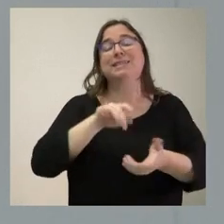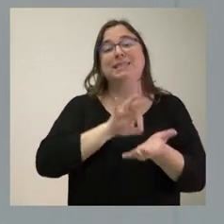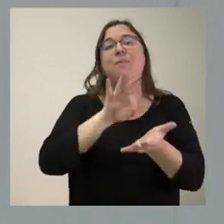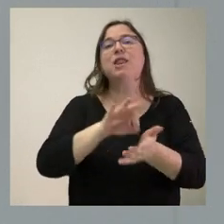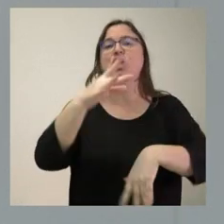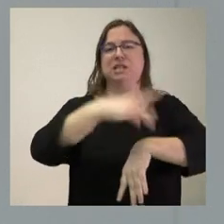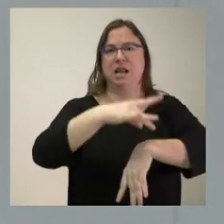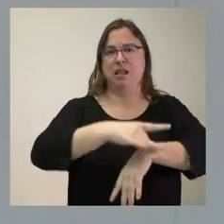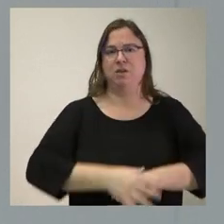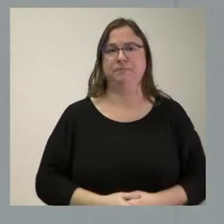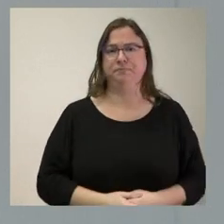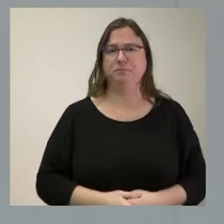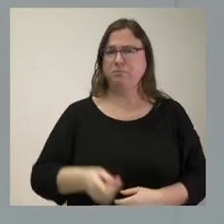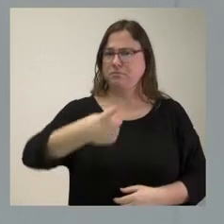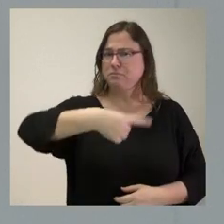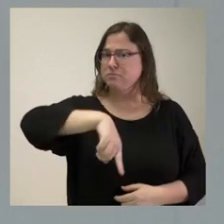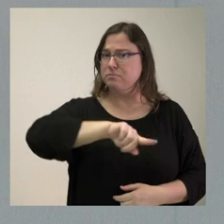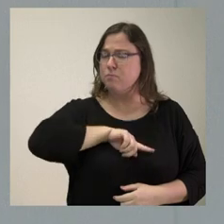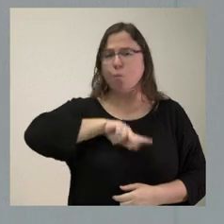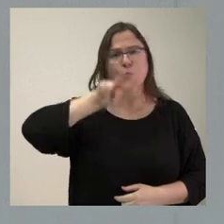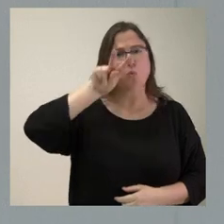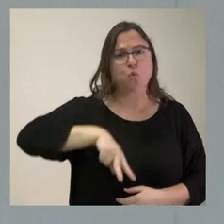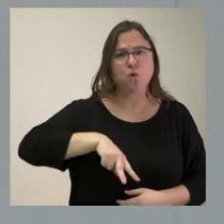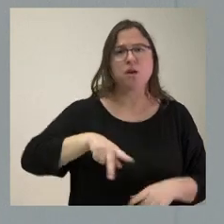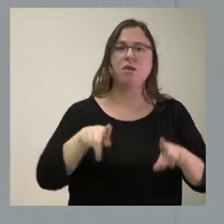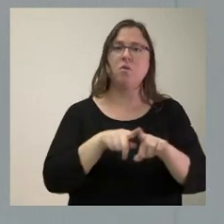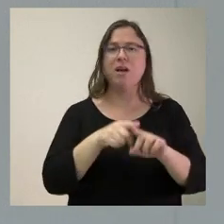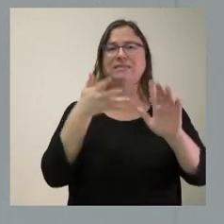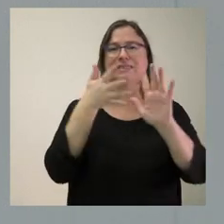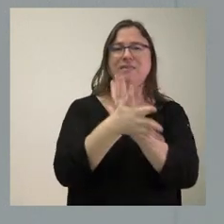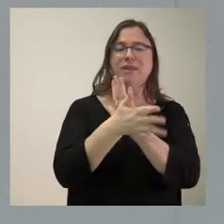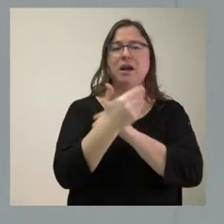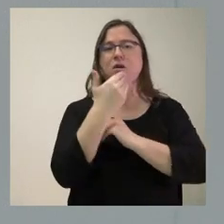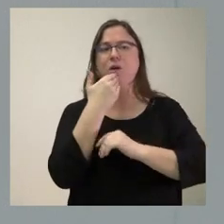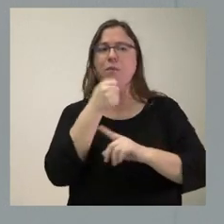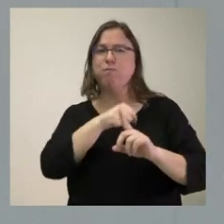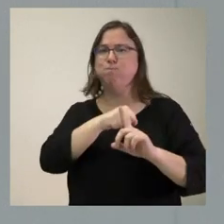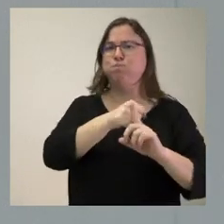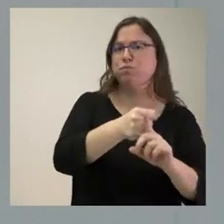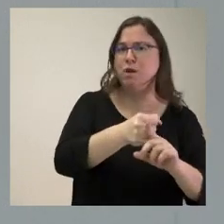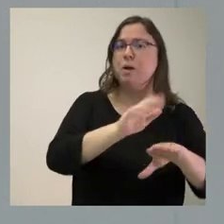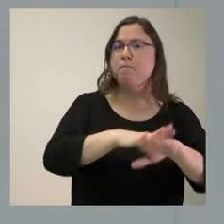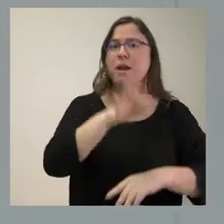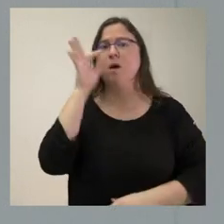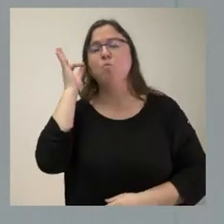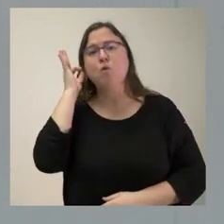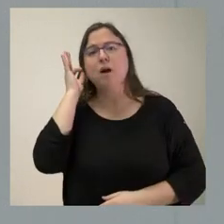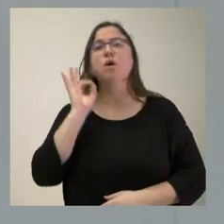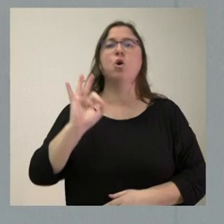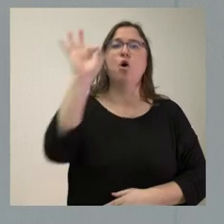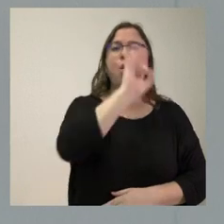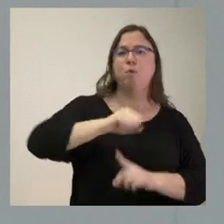ningún caso esto puede suponer ninguna coacción hacia la mujer ni ninguna